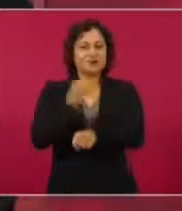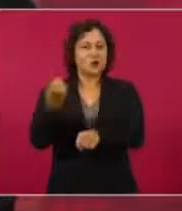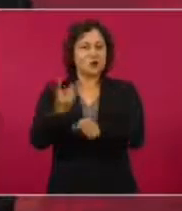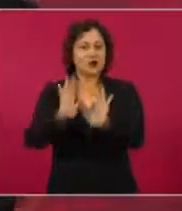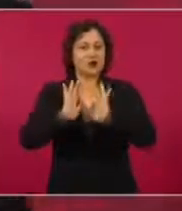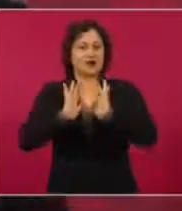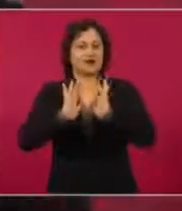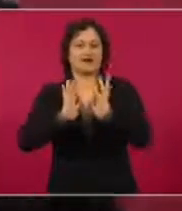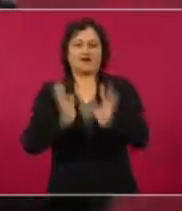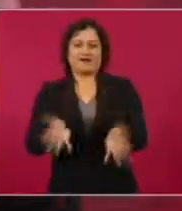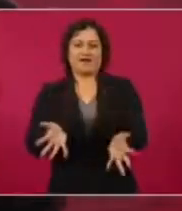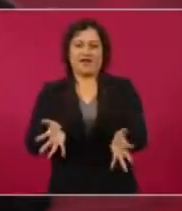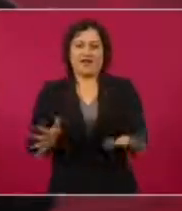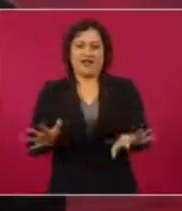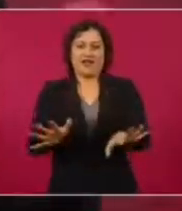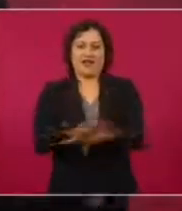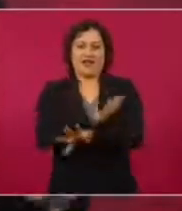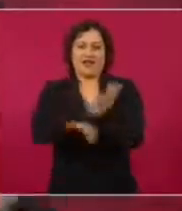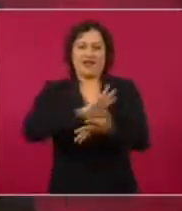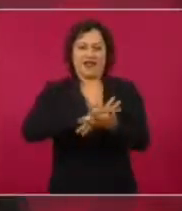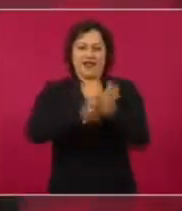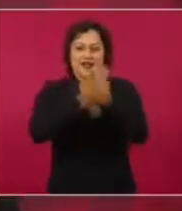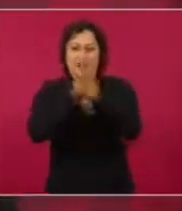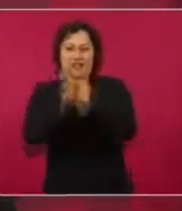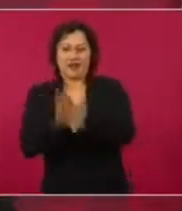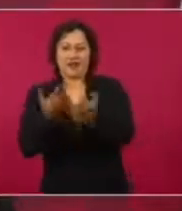libertades plenas.